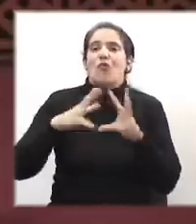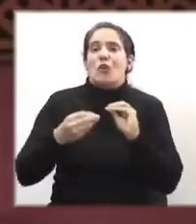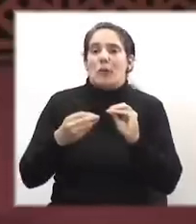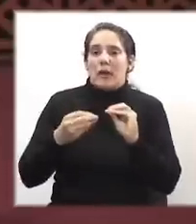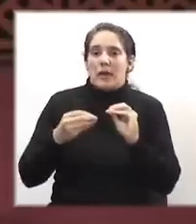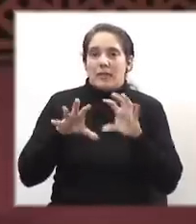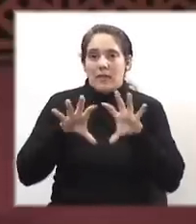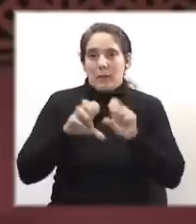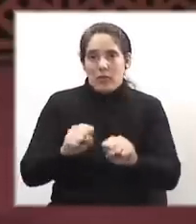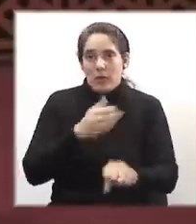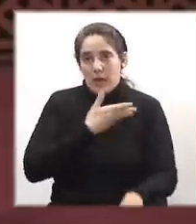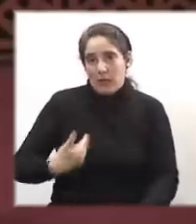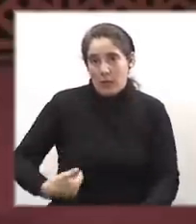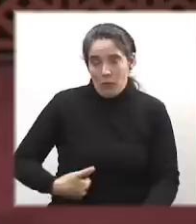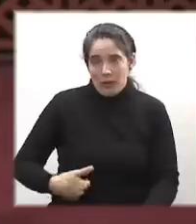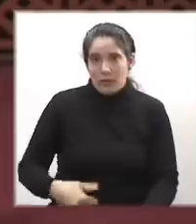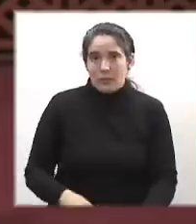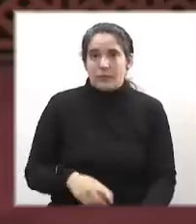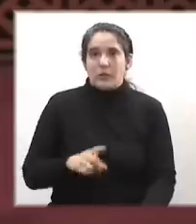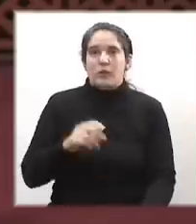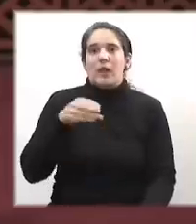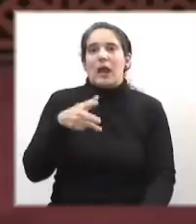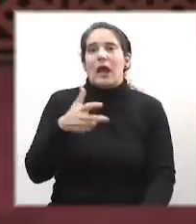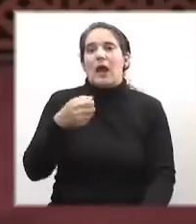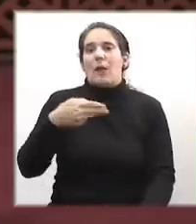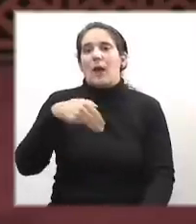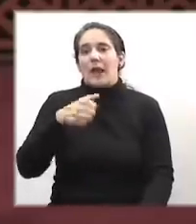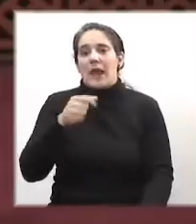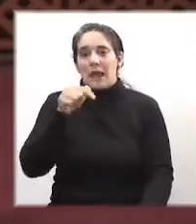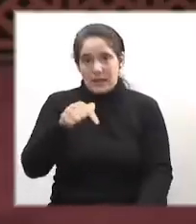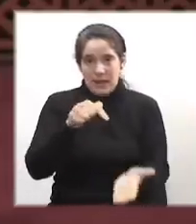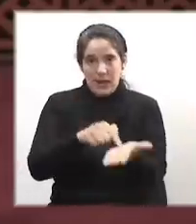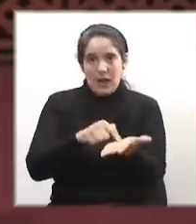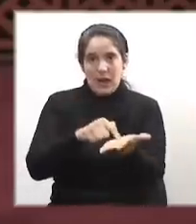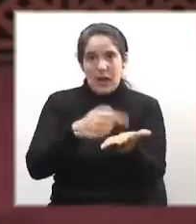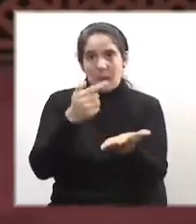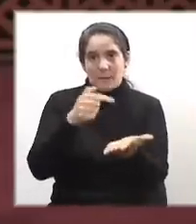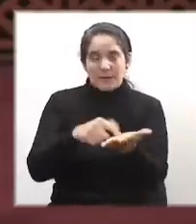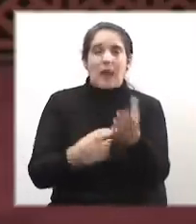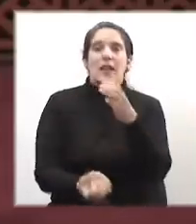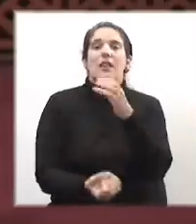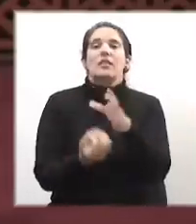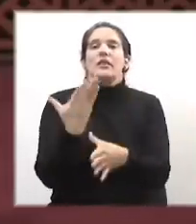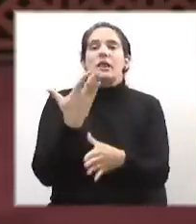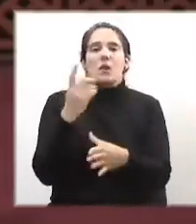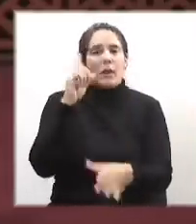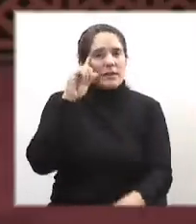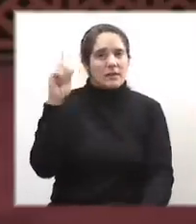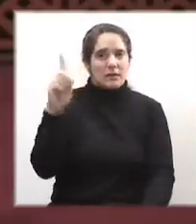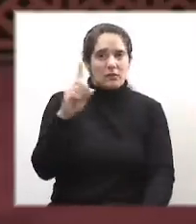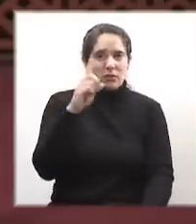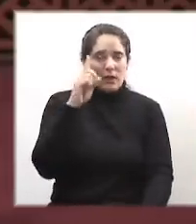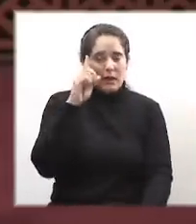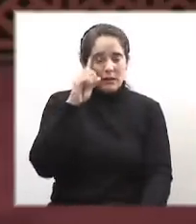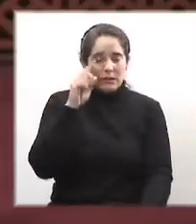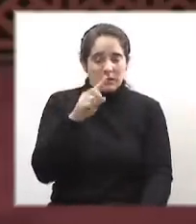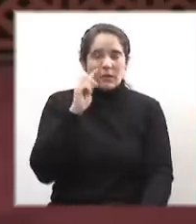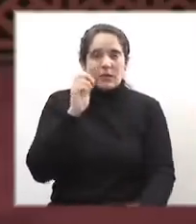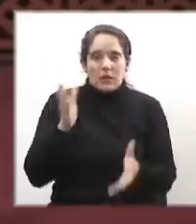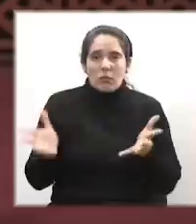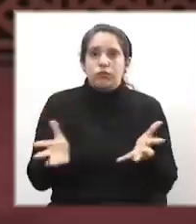poder. La Habana se convirtió en la capital de la nueva internacional que